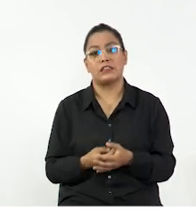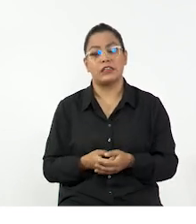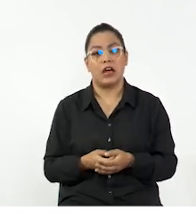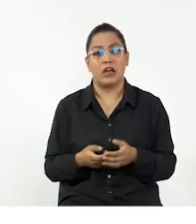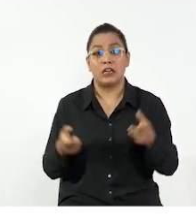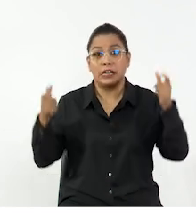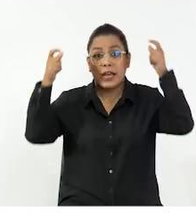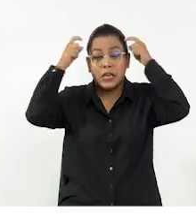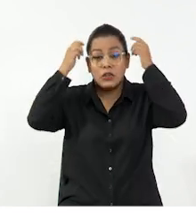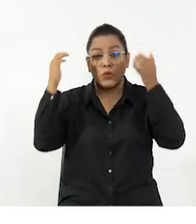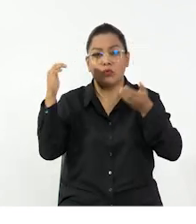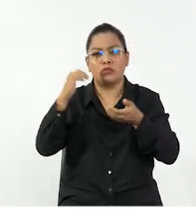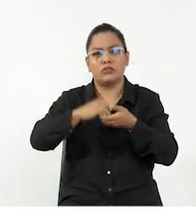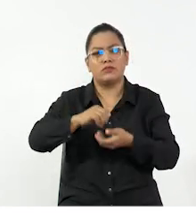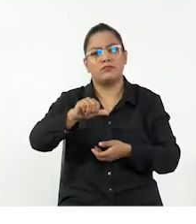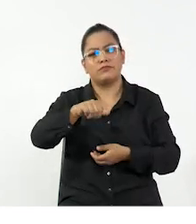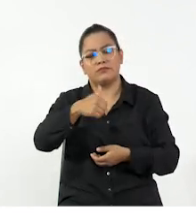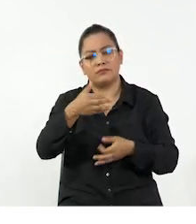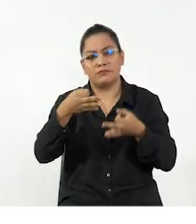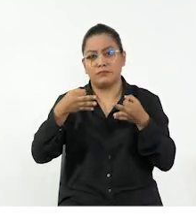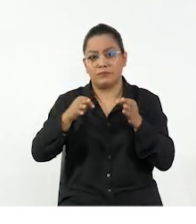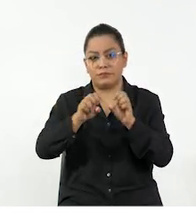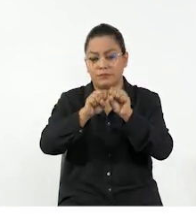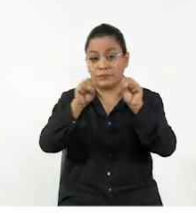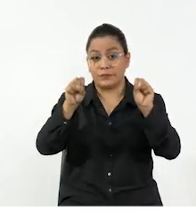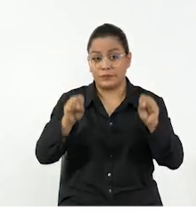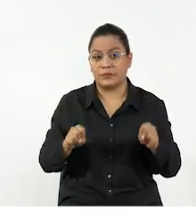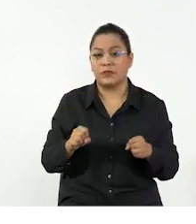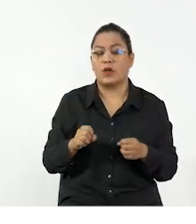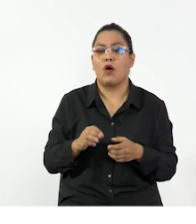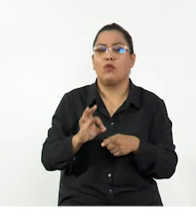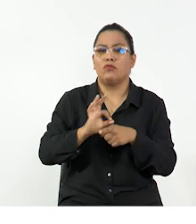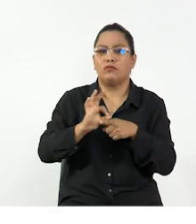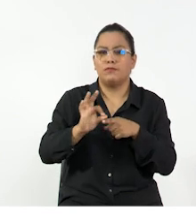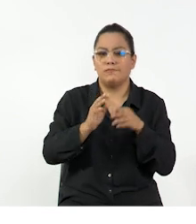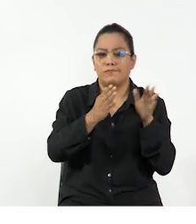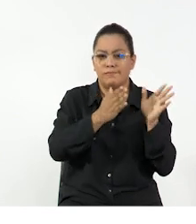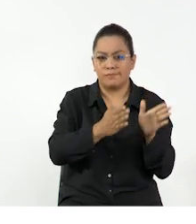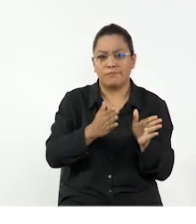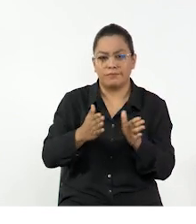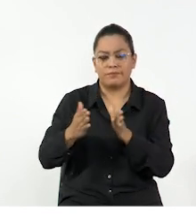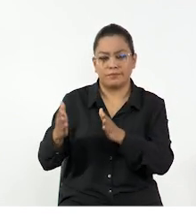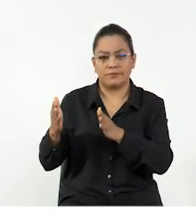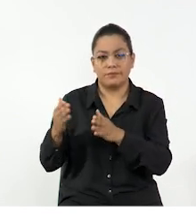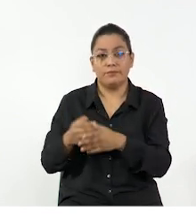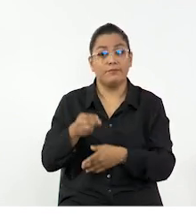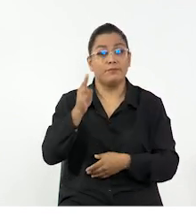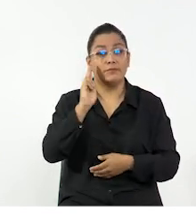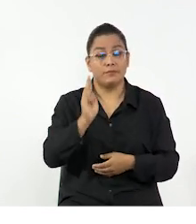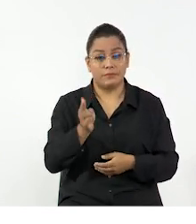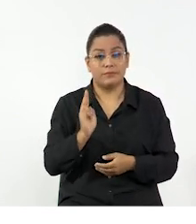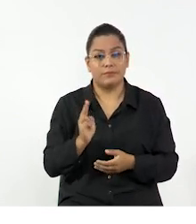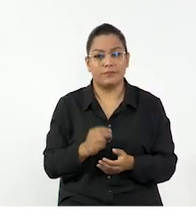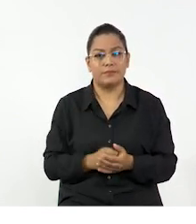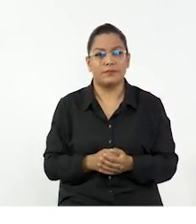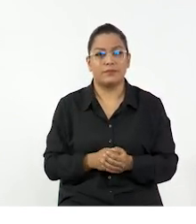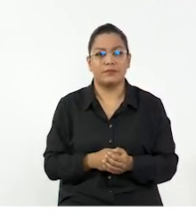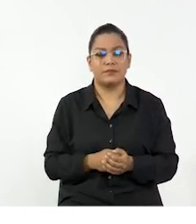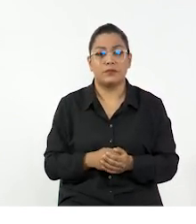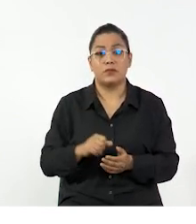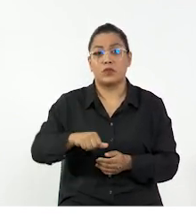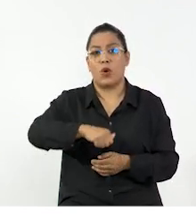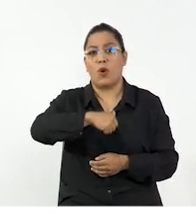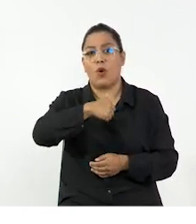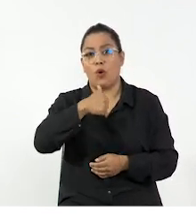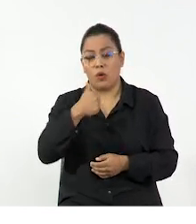y el Reino Unido, en donde utilizan otras unidades que, si bien sirven para poder categorizar la